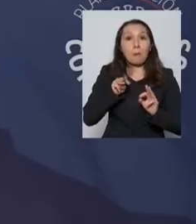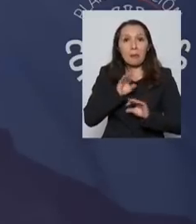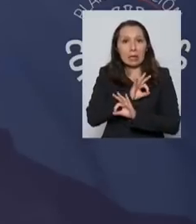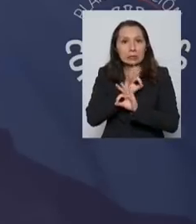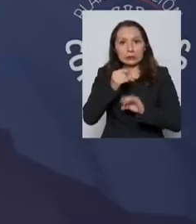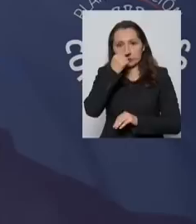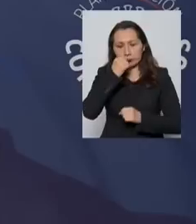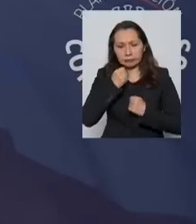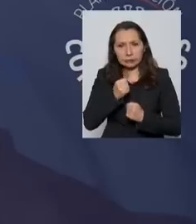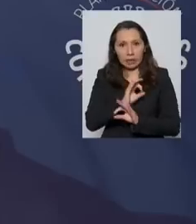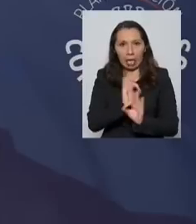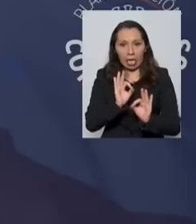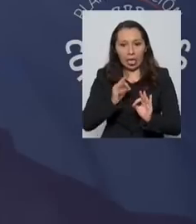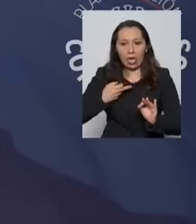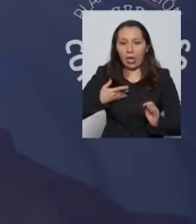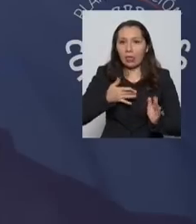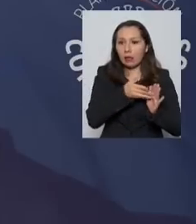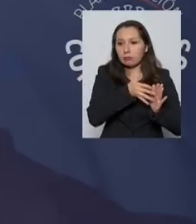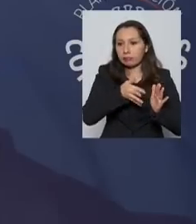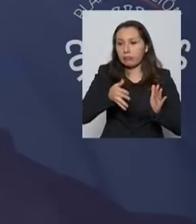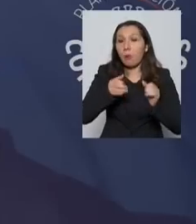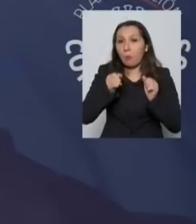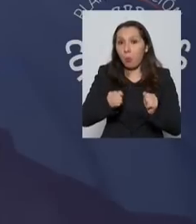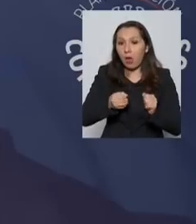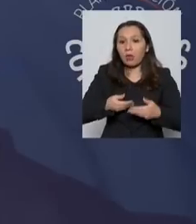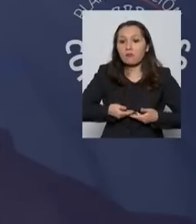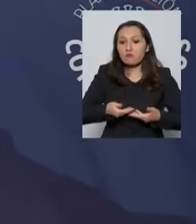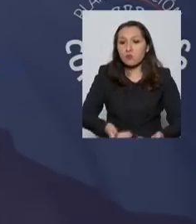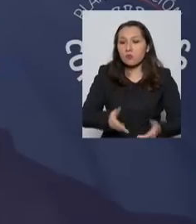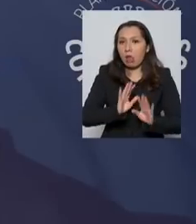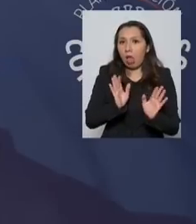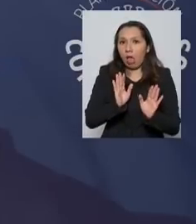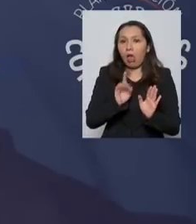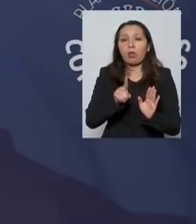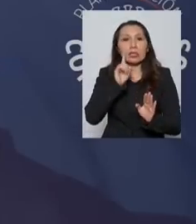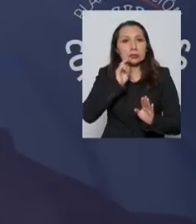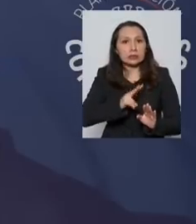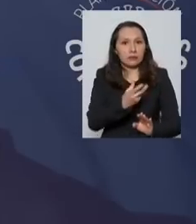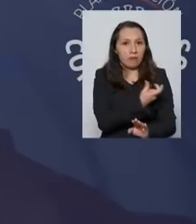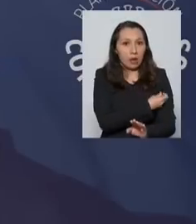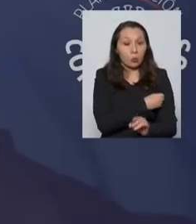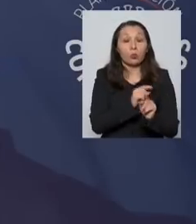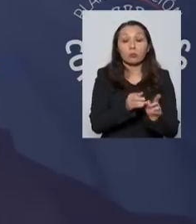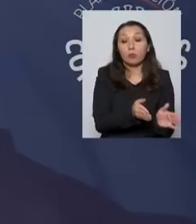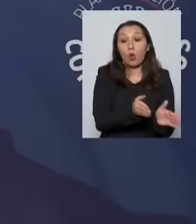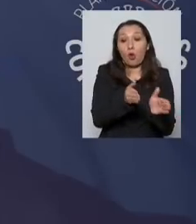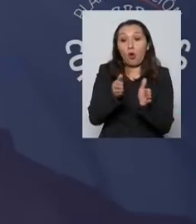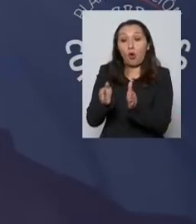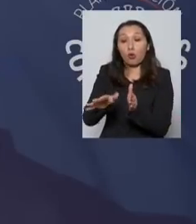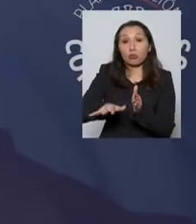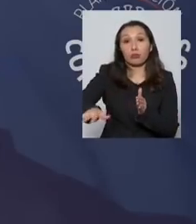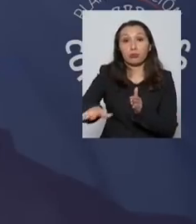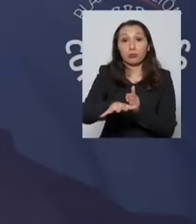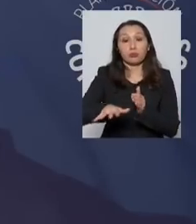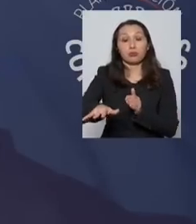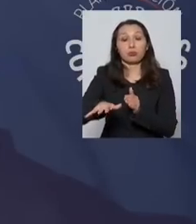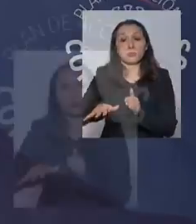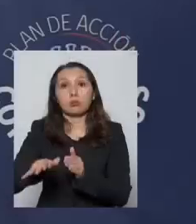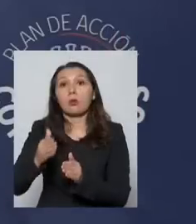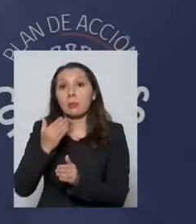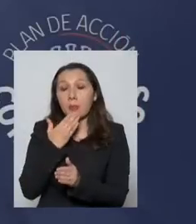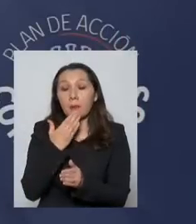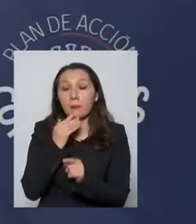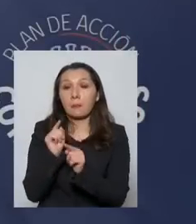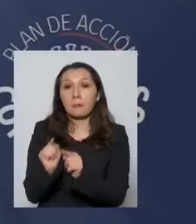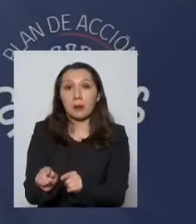influenza en un momento en que puede contagiar a su niño sin que tenga vacuna. Y la otra población que